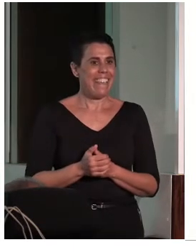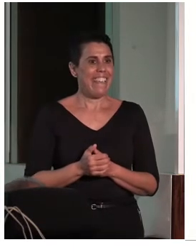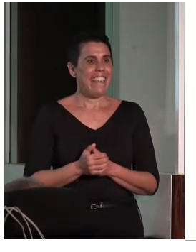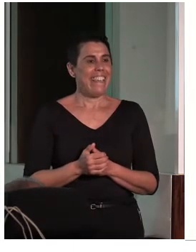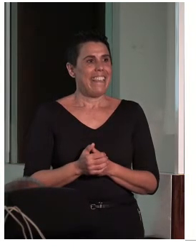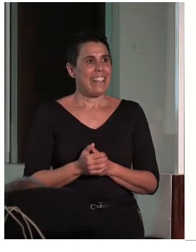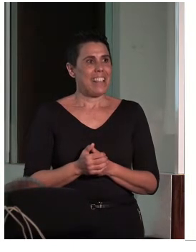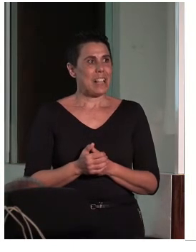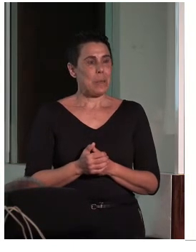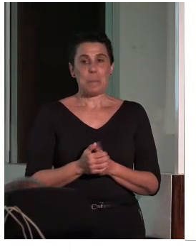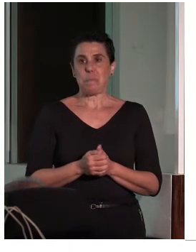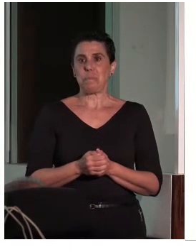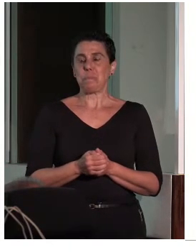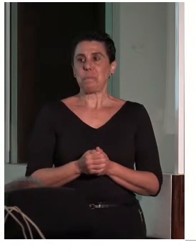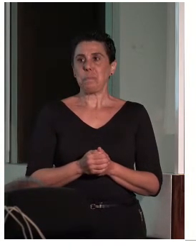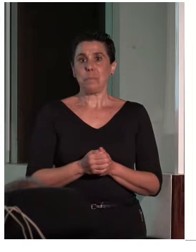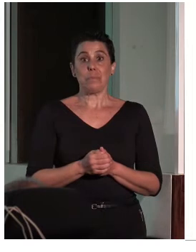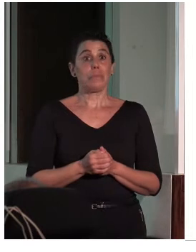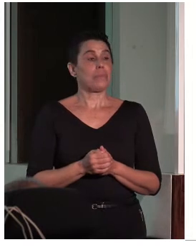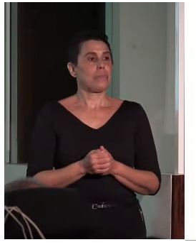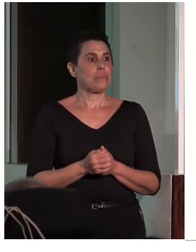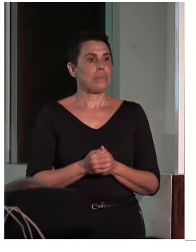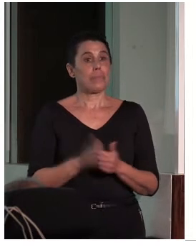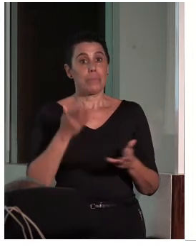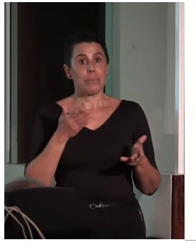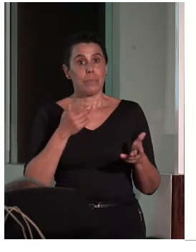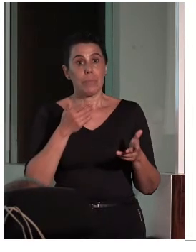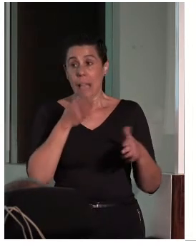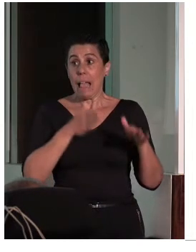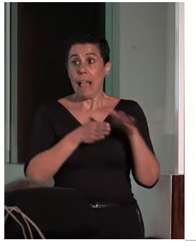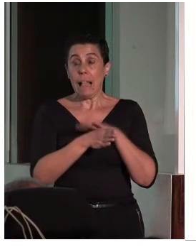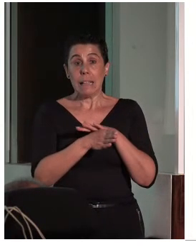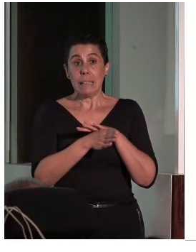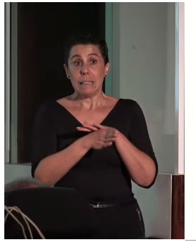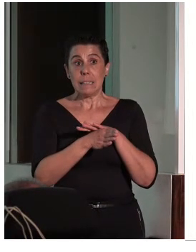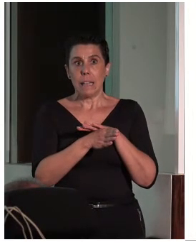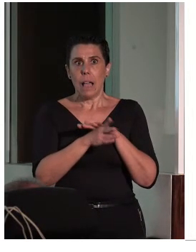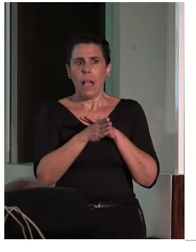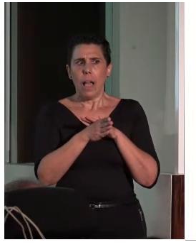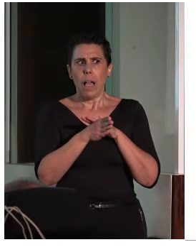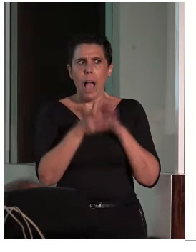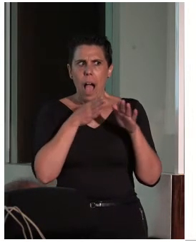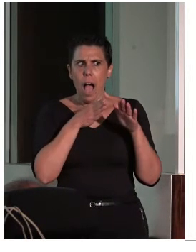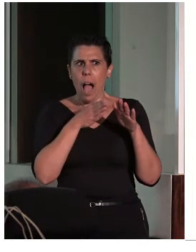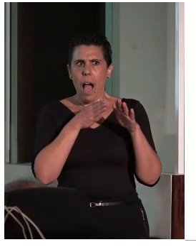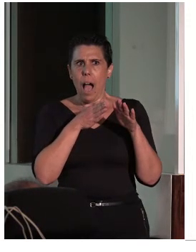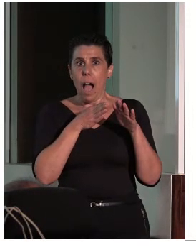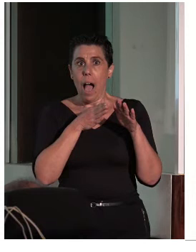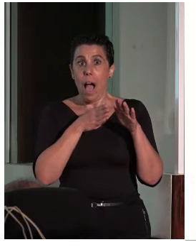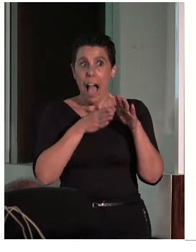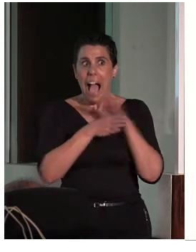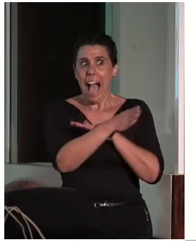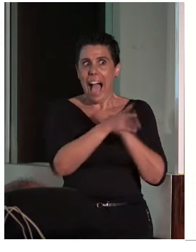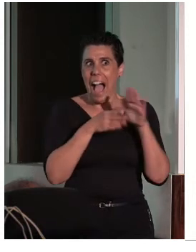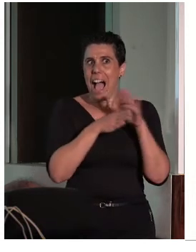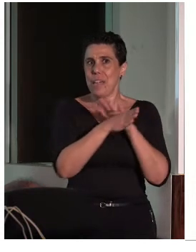la accesibilidad se nutre de ese término que luego le